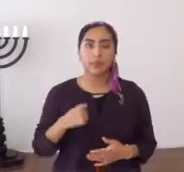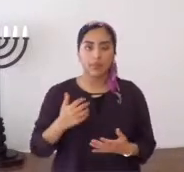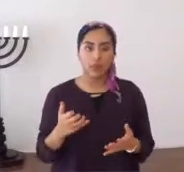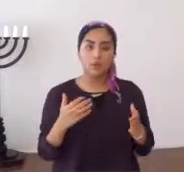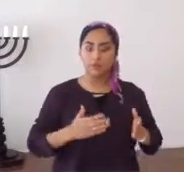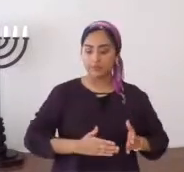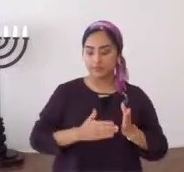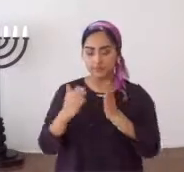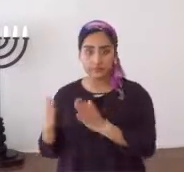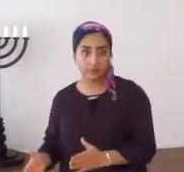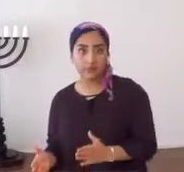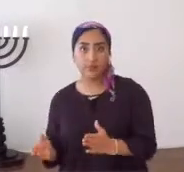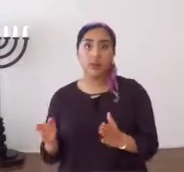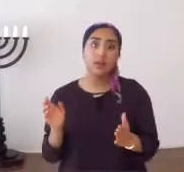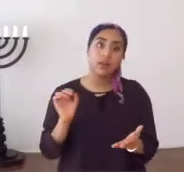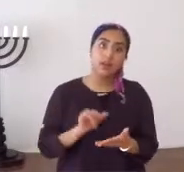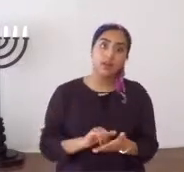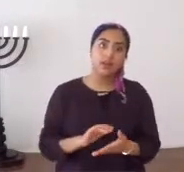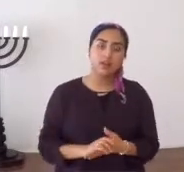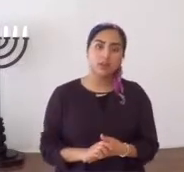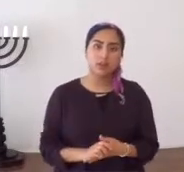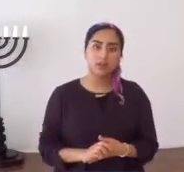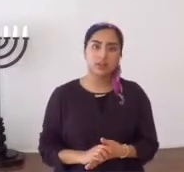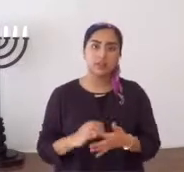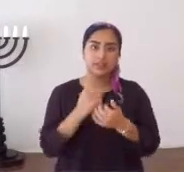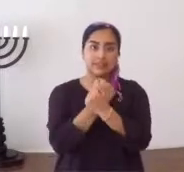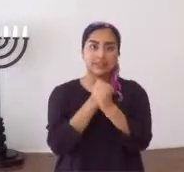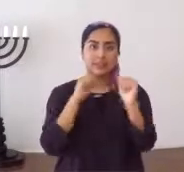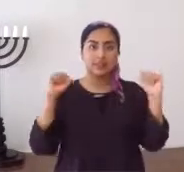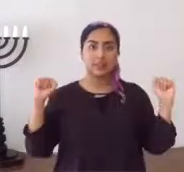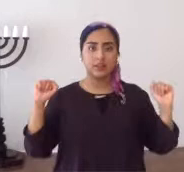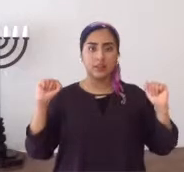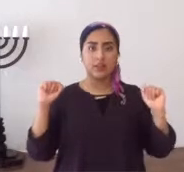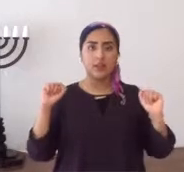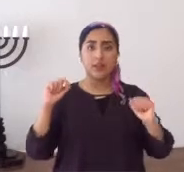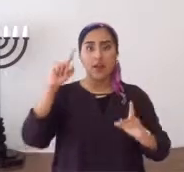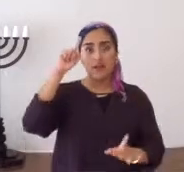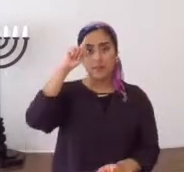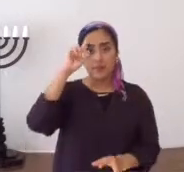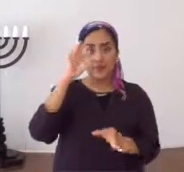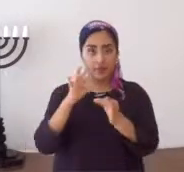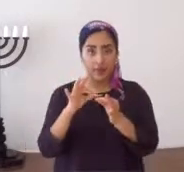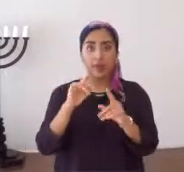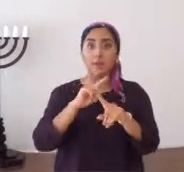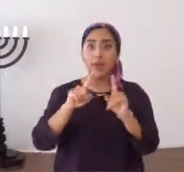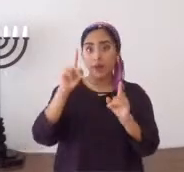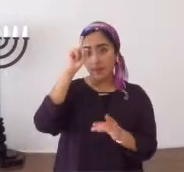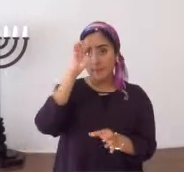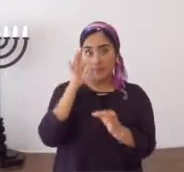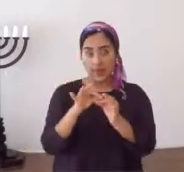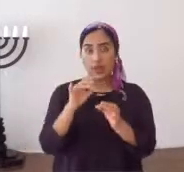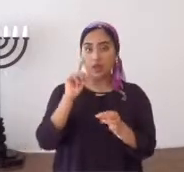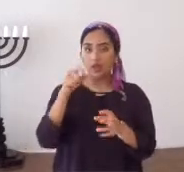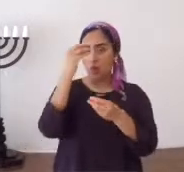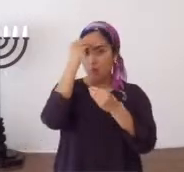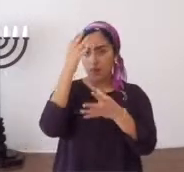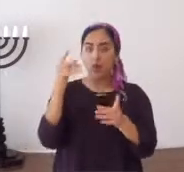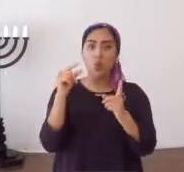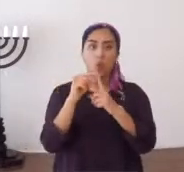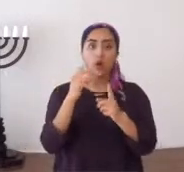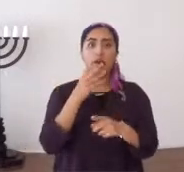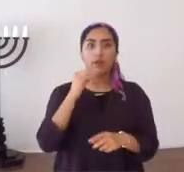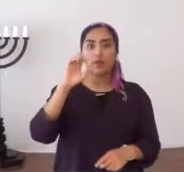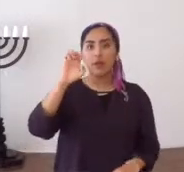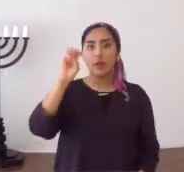quiero pasar al punto de que la salvación es por fe, pero es una fe obediente.